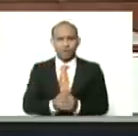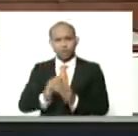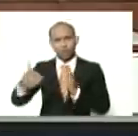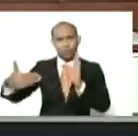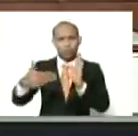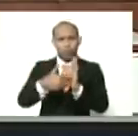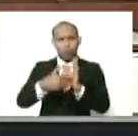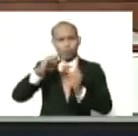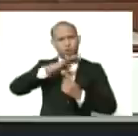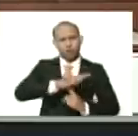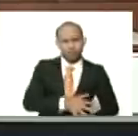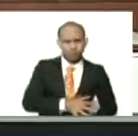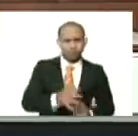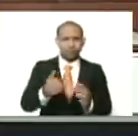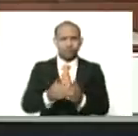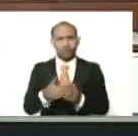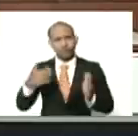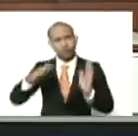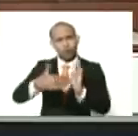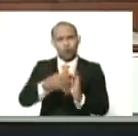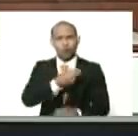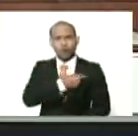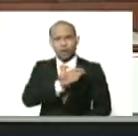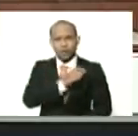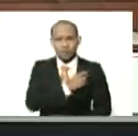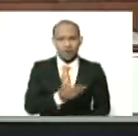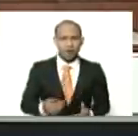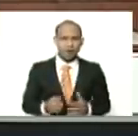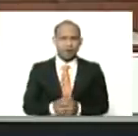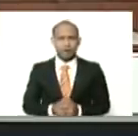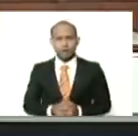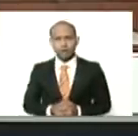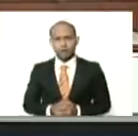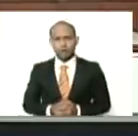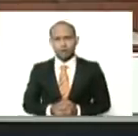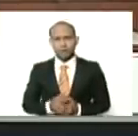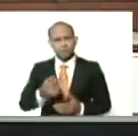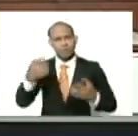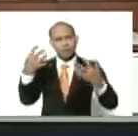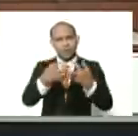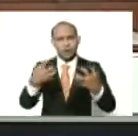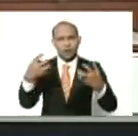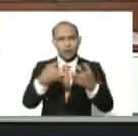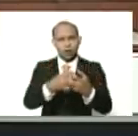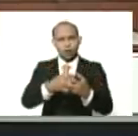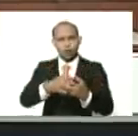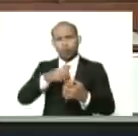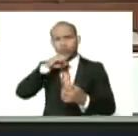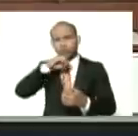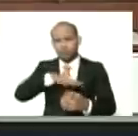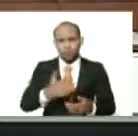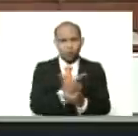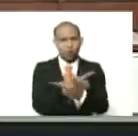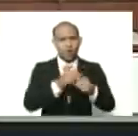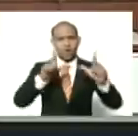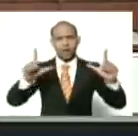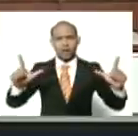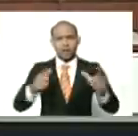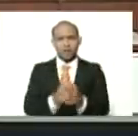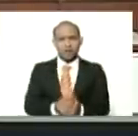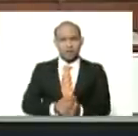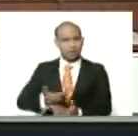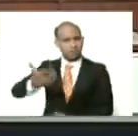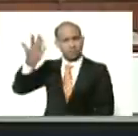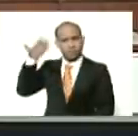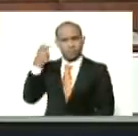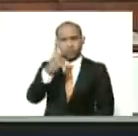esclavismo, y el colonialismo, de la resistencia, y de la lucha, de la generación libertadora, de hace 200